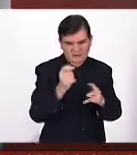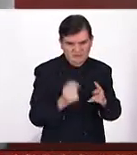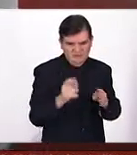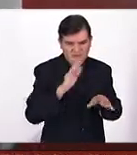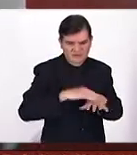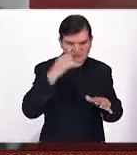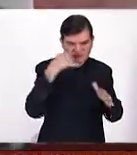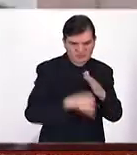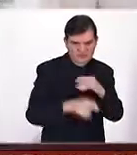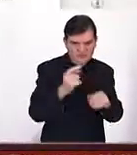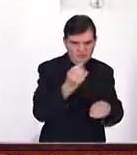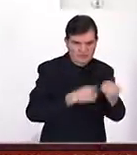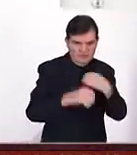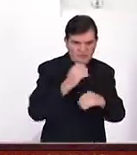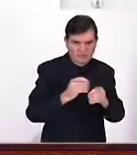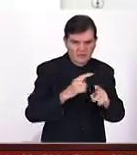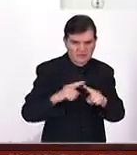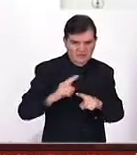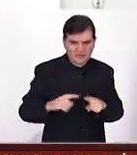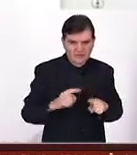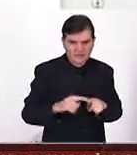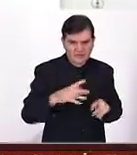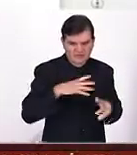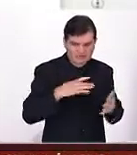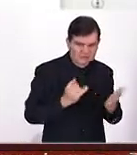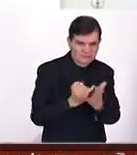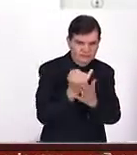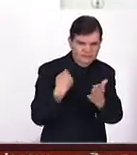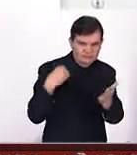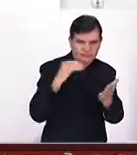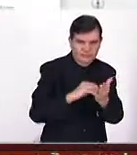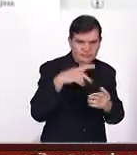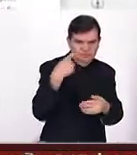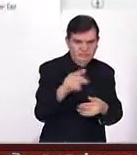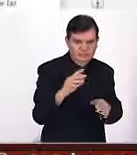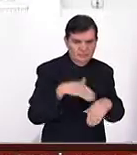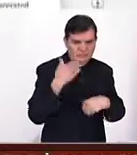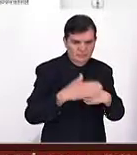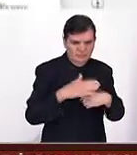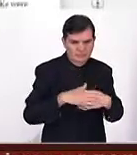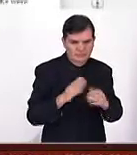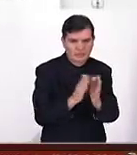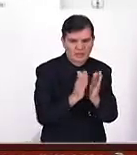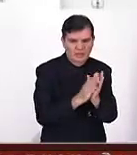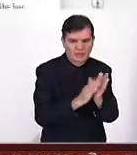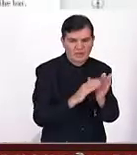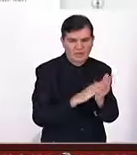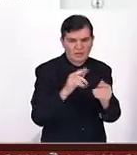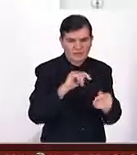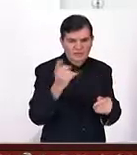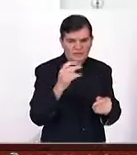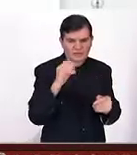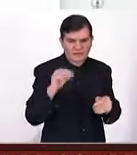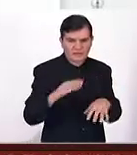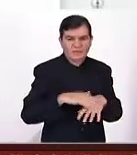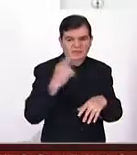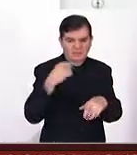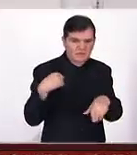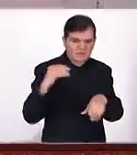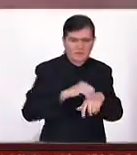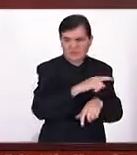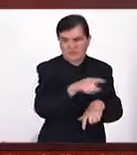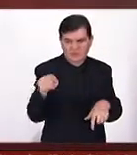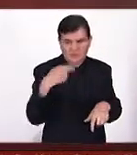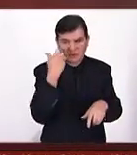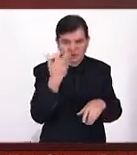densas y meticulosas obras literarias, ha decidido escribir su próxima novela en streaming para que todo